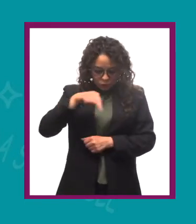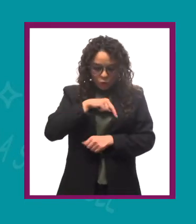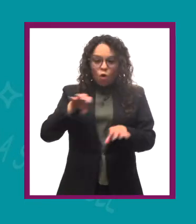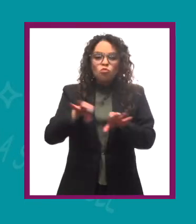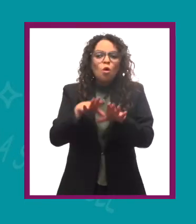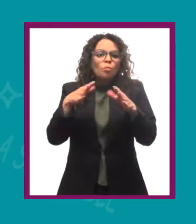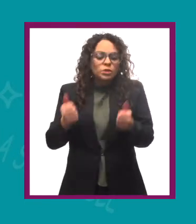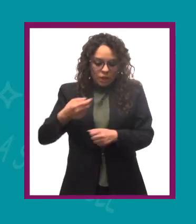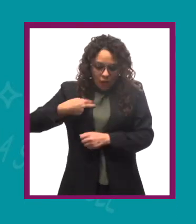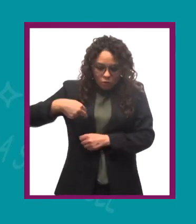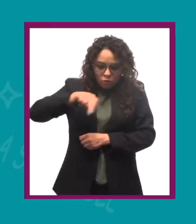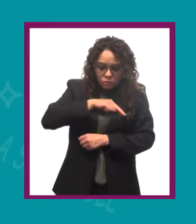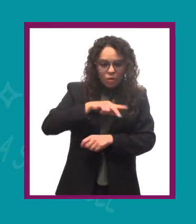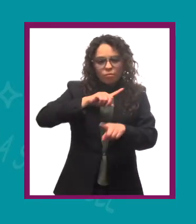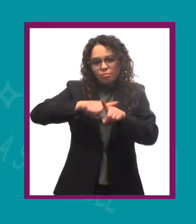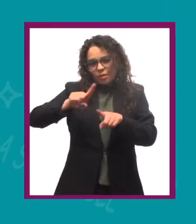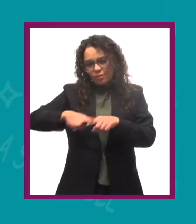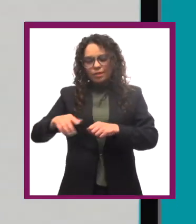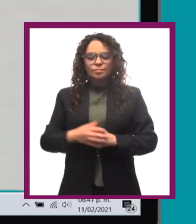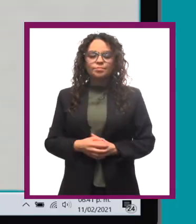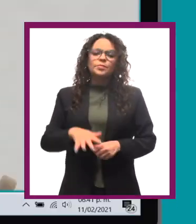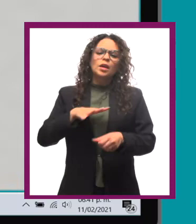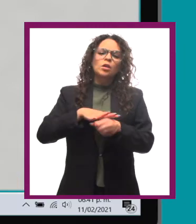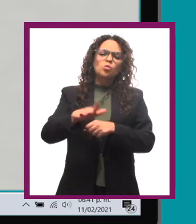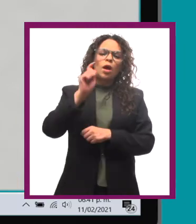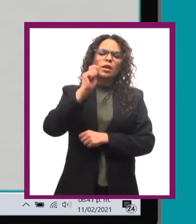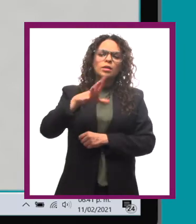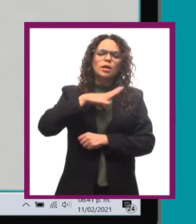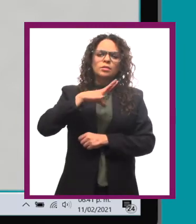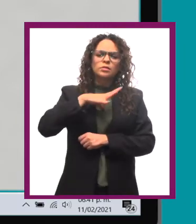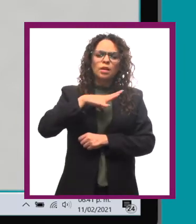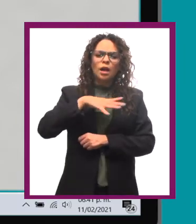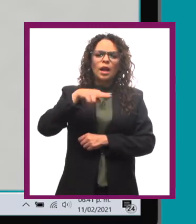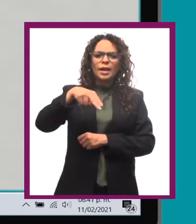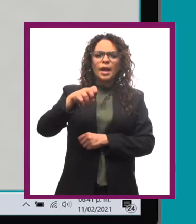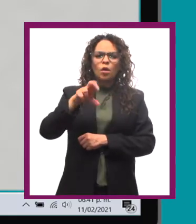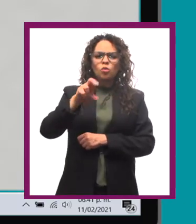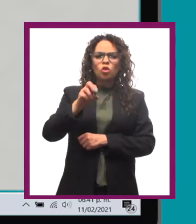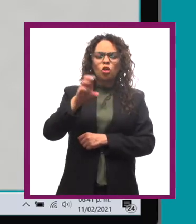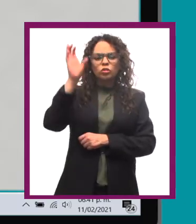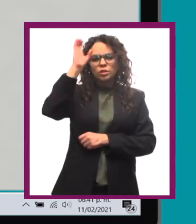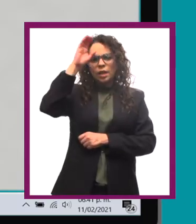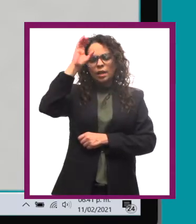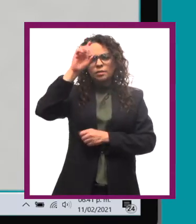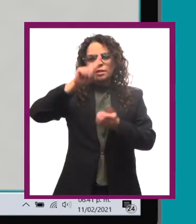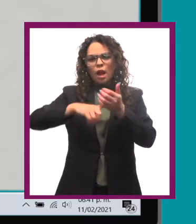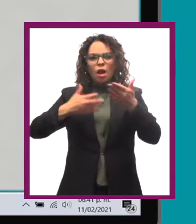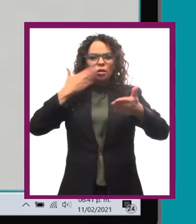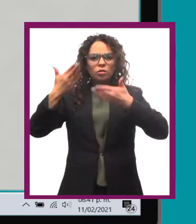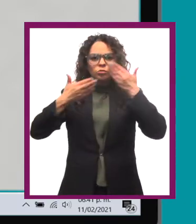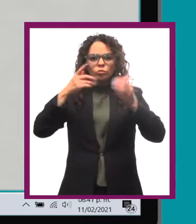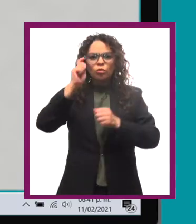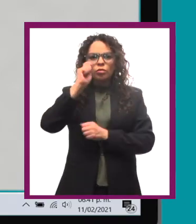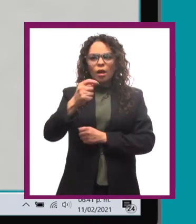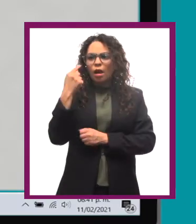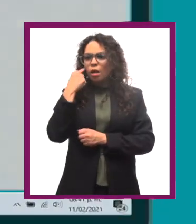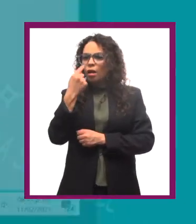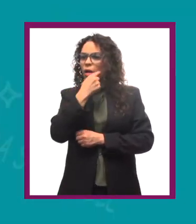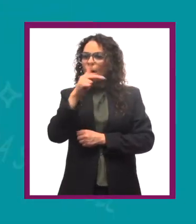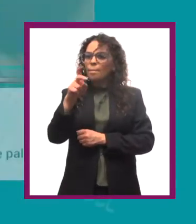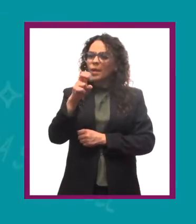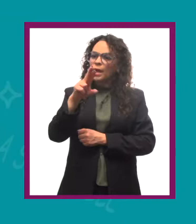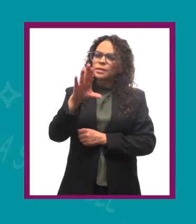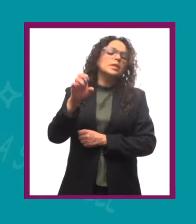donde estemos nosotros, como estemos nosotros y demás ¿Cuáles son las principales contribuciones de la neurociencia en el estudio de la percepción?